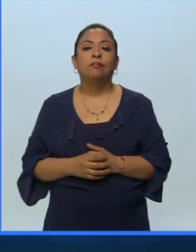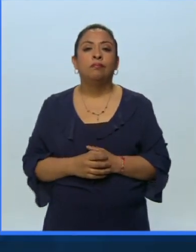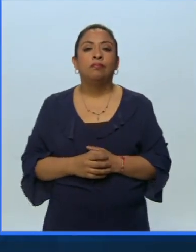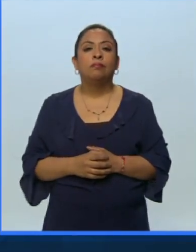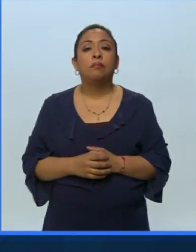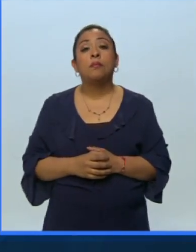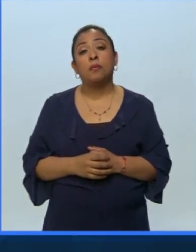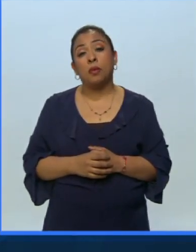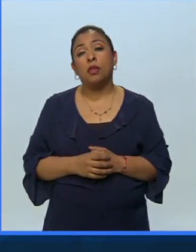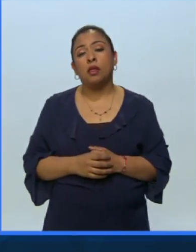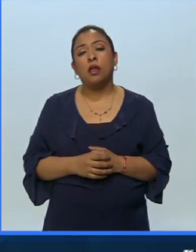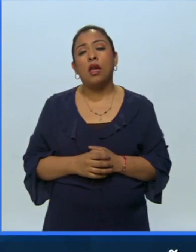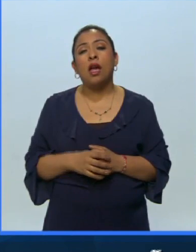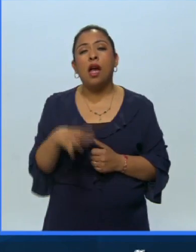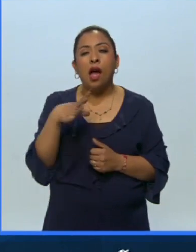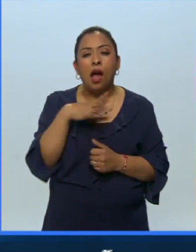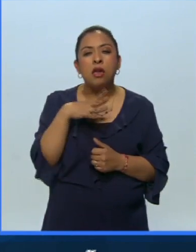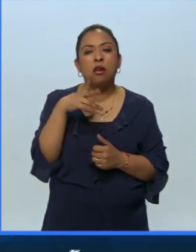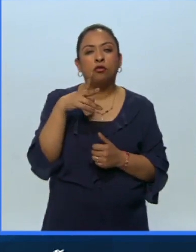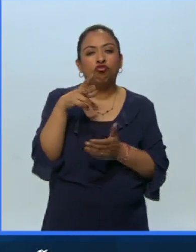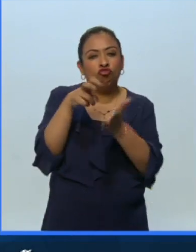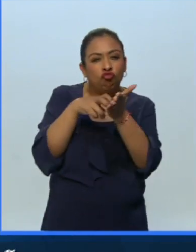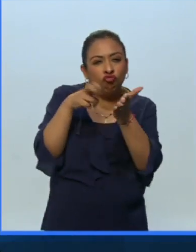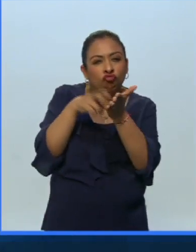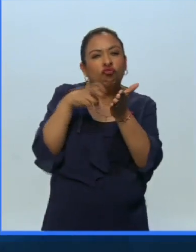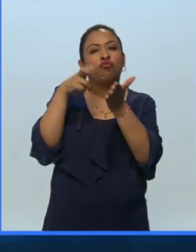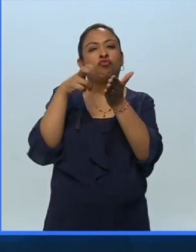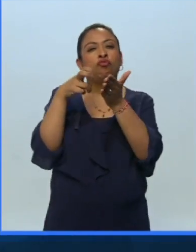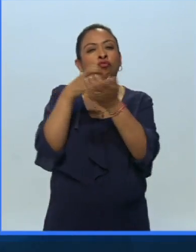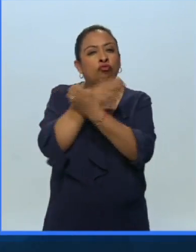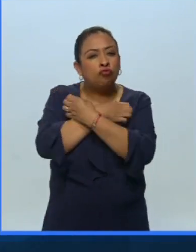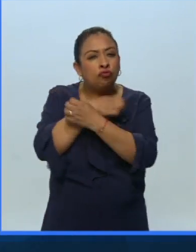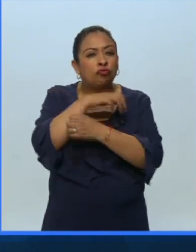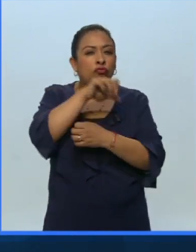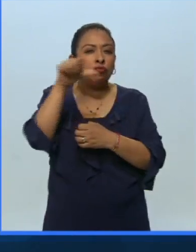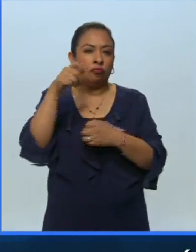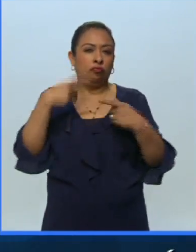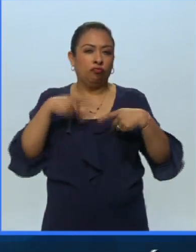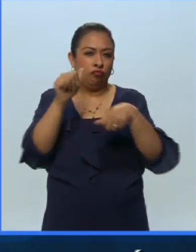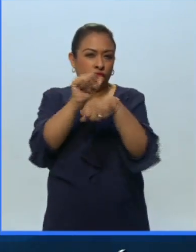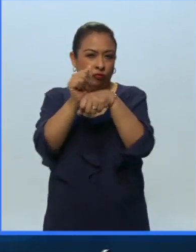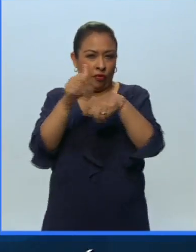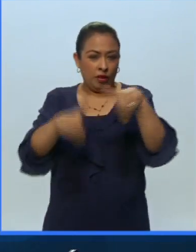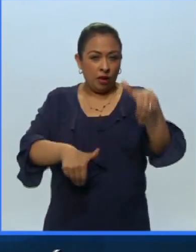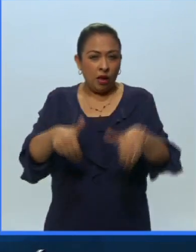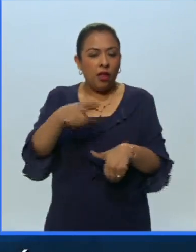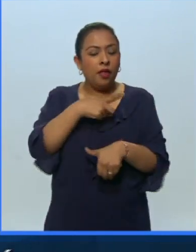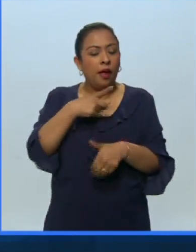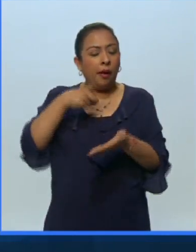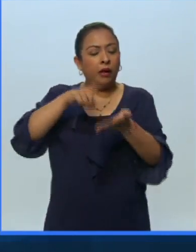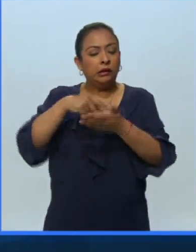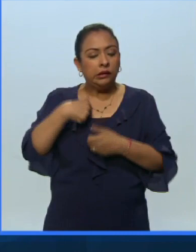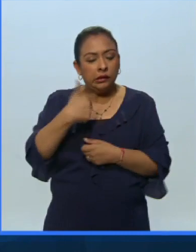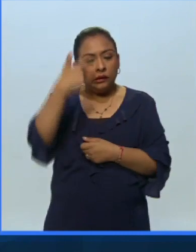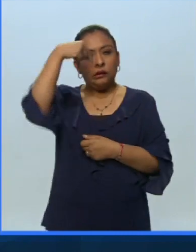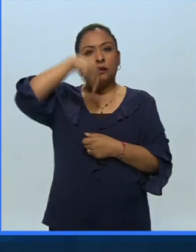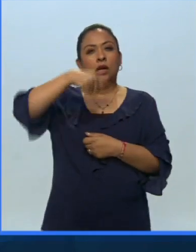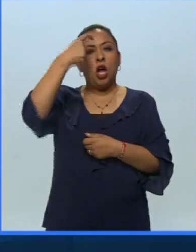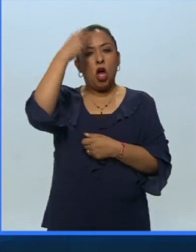La formación de un actor requiere de ser ciertamente una formación consciente para